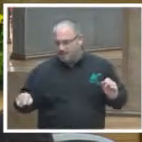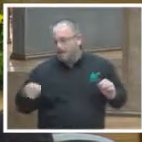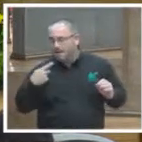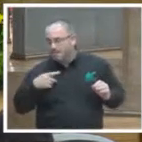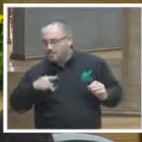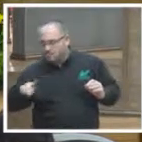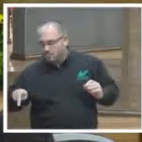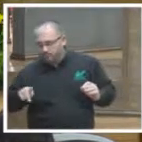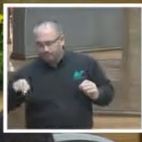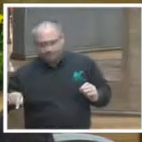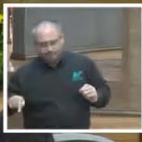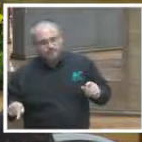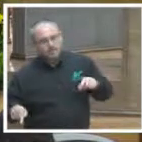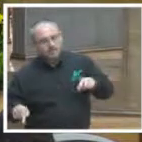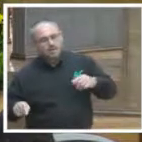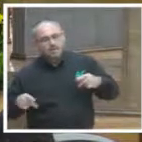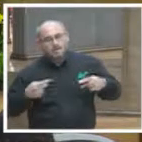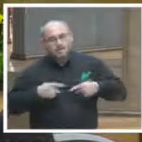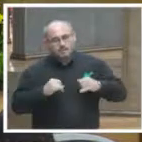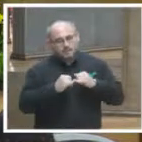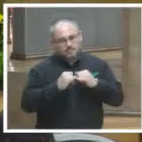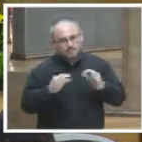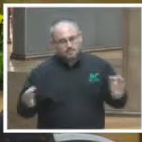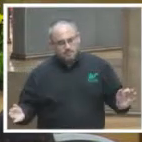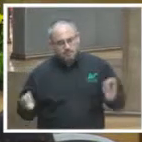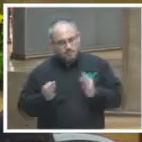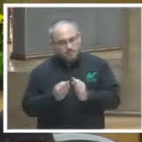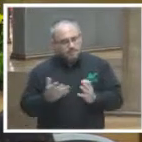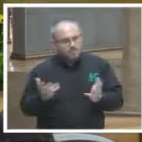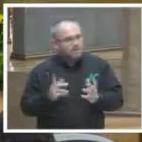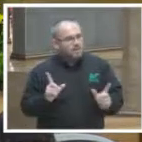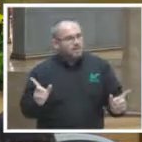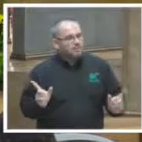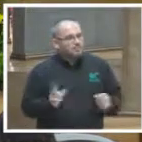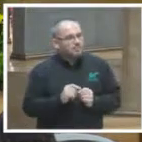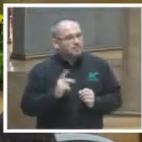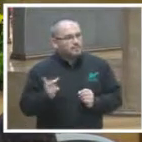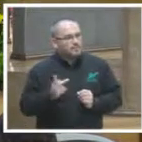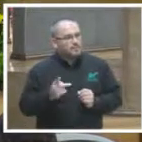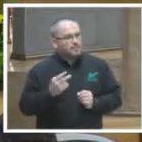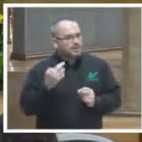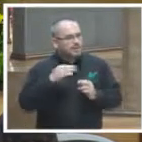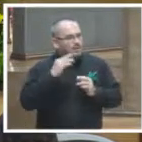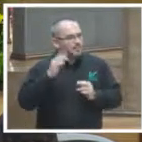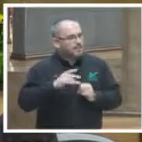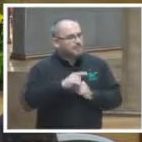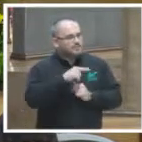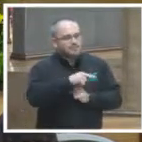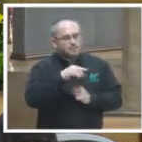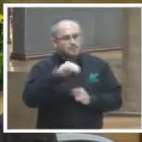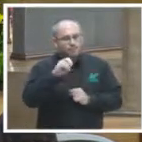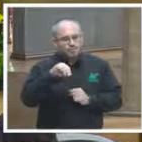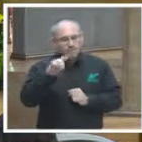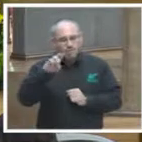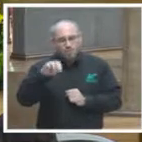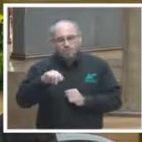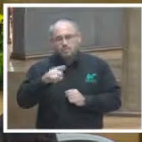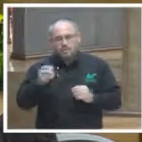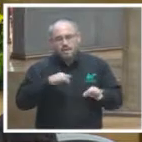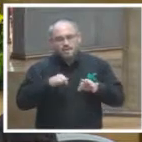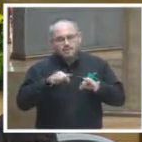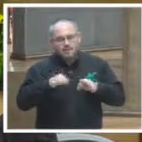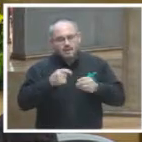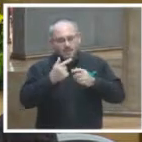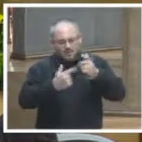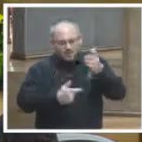ciudadanía con los criterios relevantes para finalizar haré una breve referencia del magistrado roya rodriguez montragón quien ha trabajado en una agenda